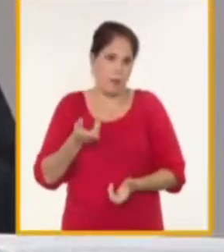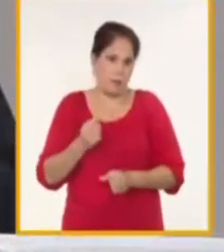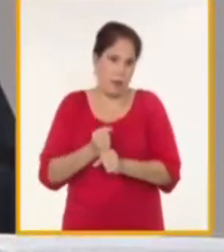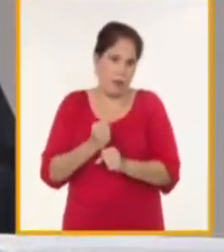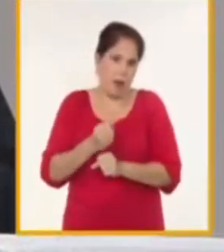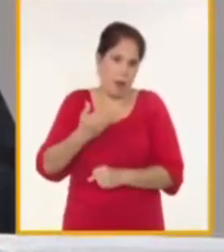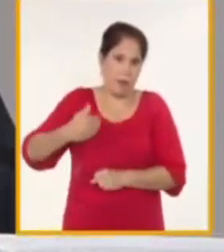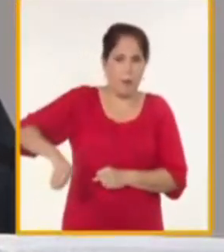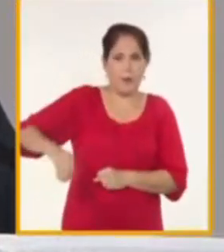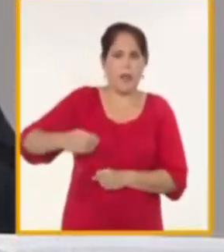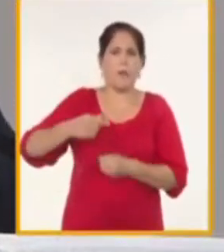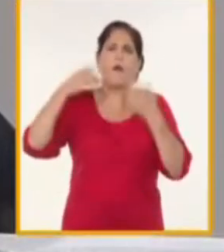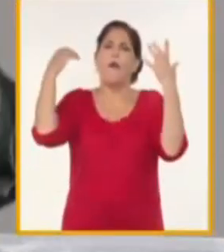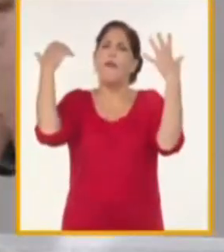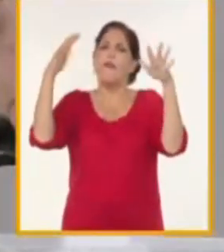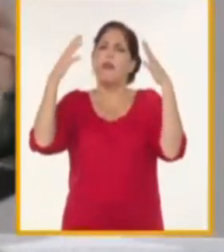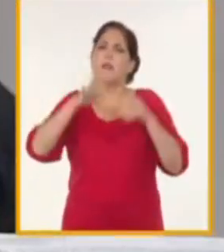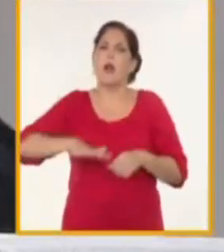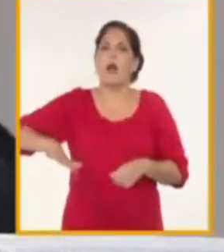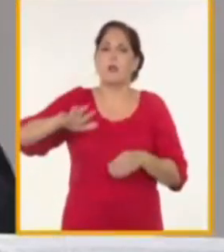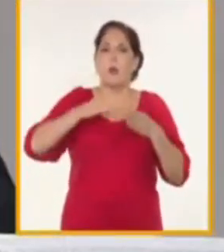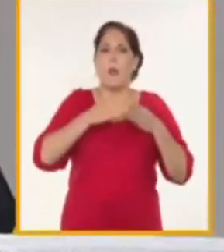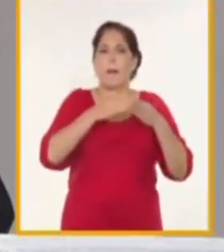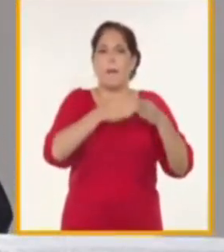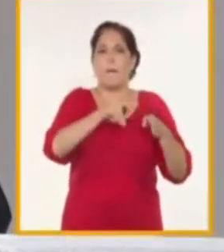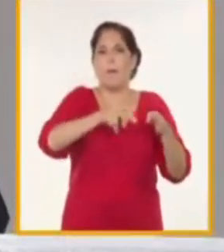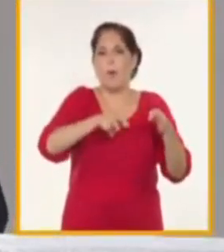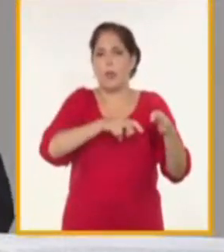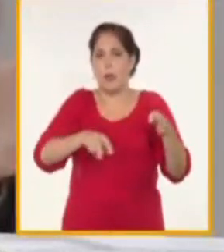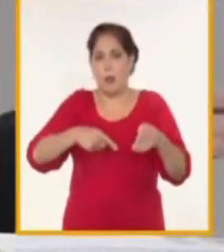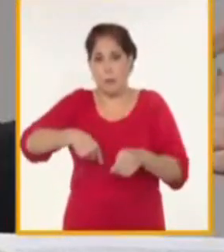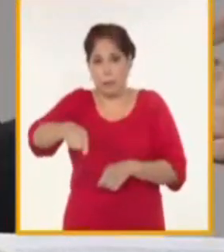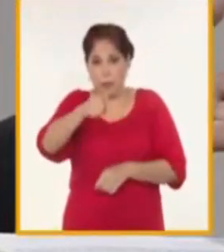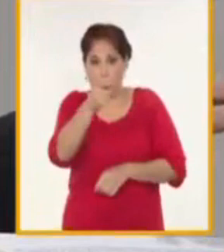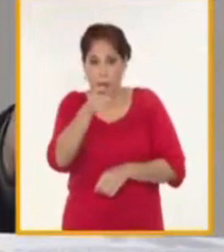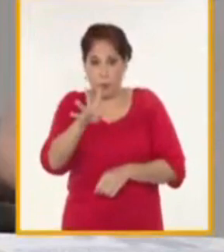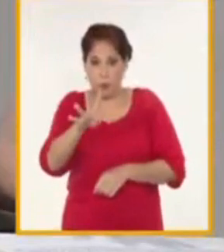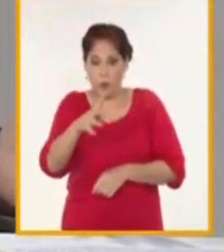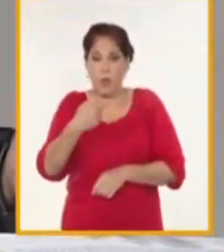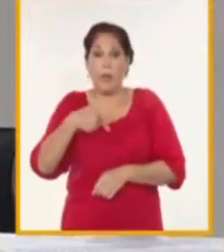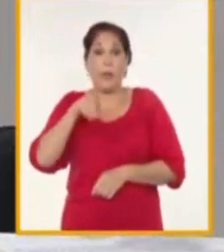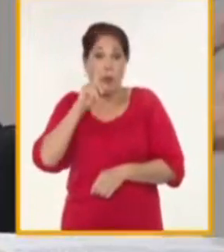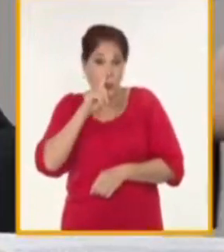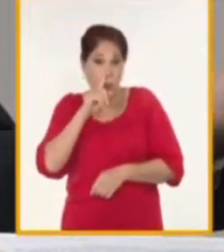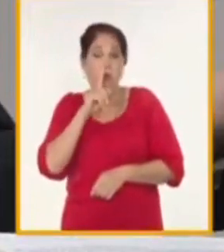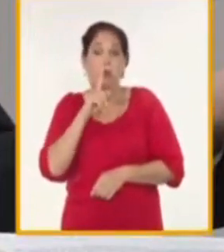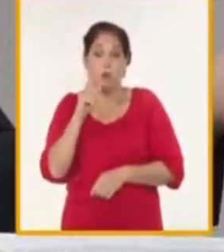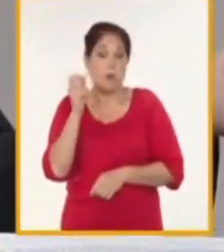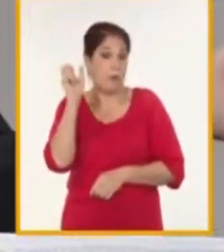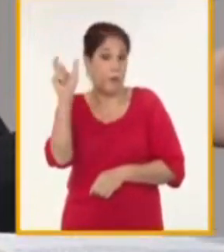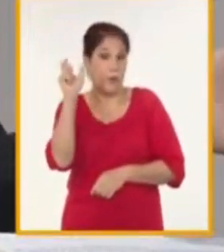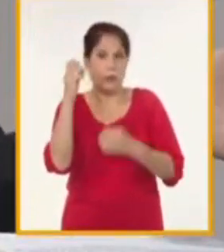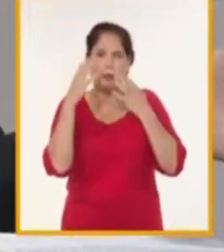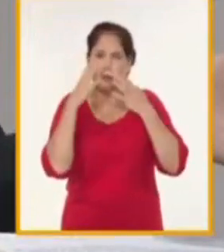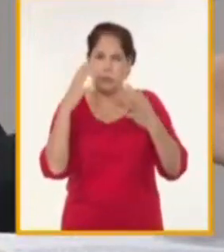para extender una felicitación a todos los portuarios que el próximo 14 de junio es fecha memorable el nacimiento de dos titanes